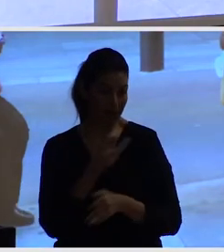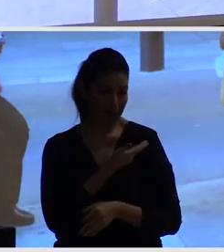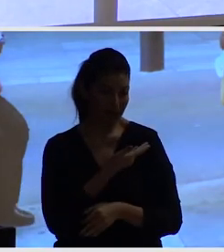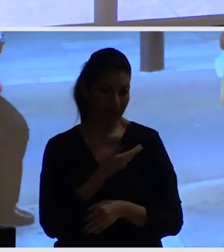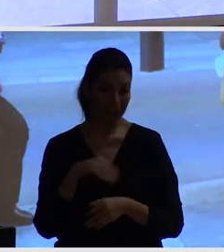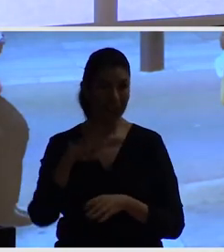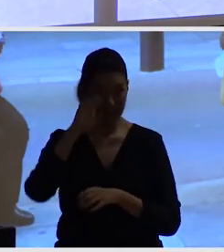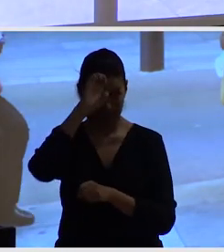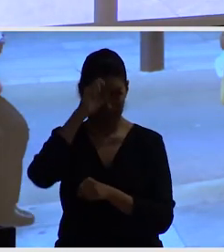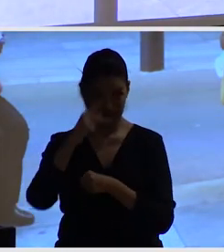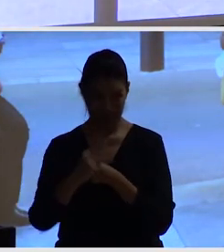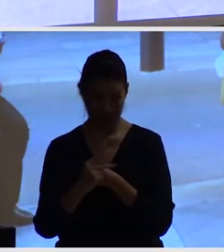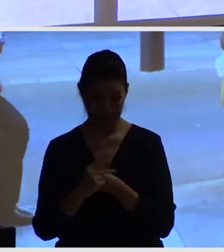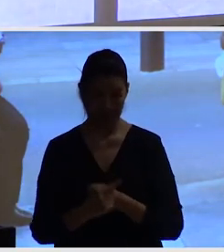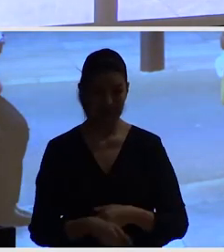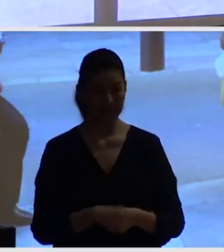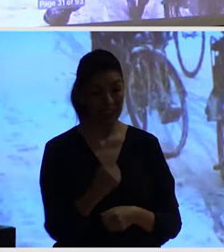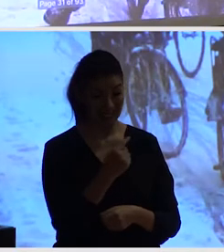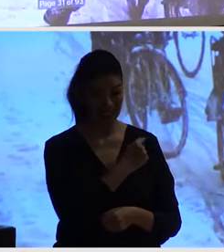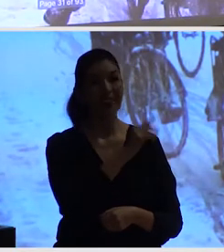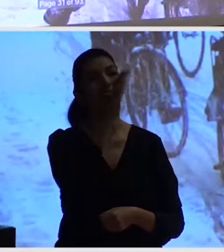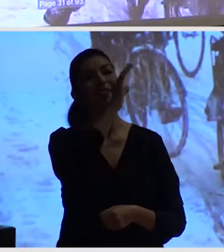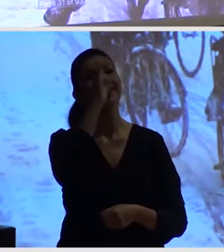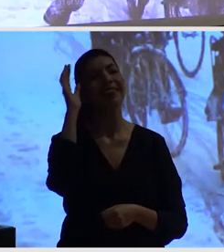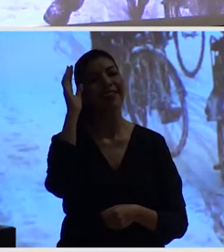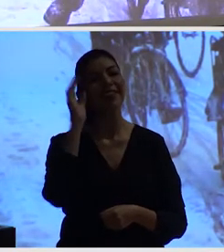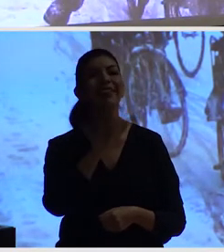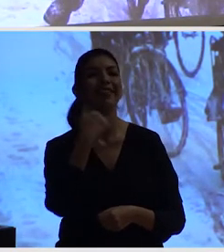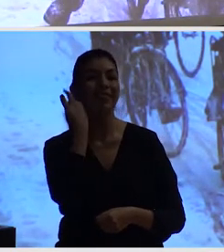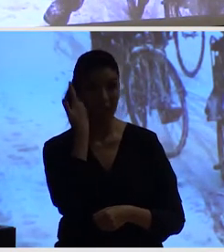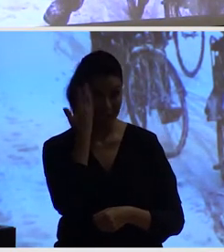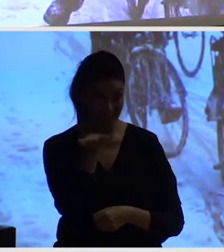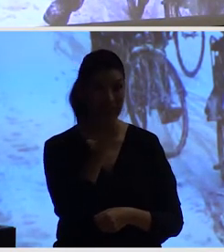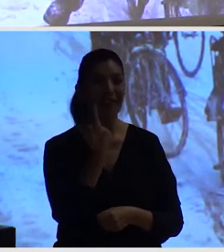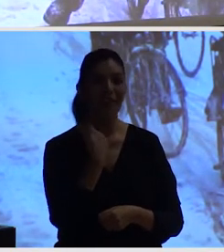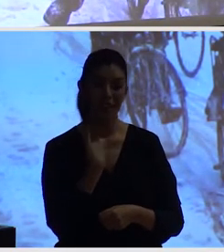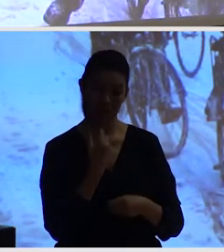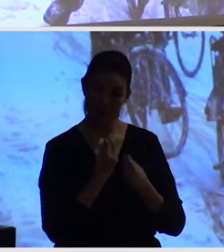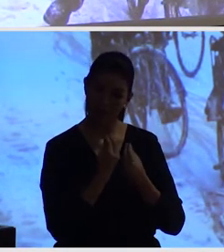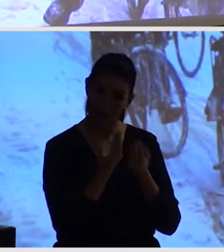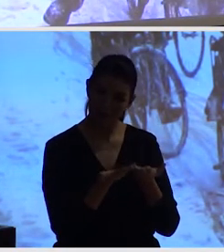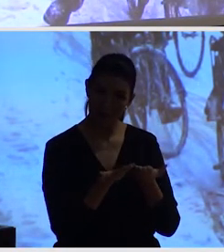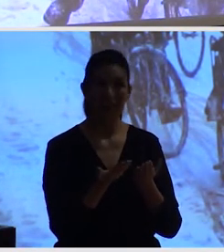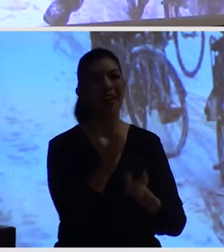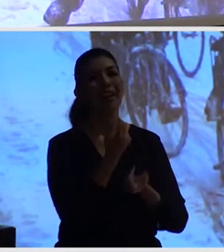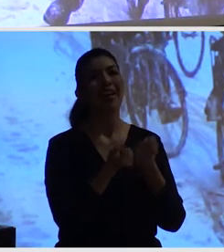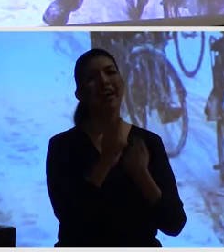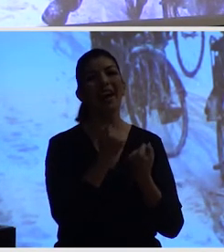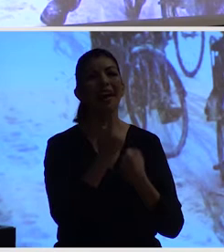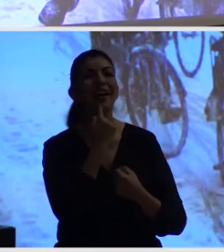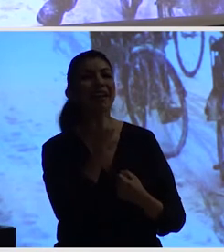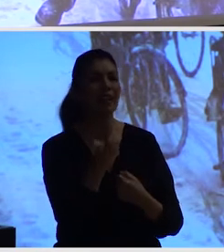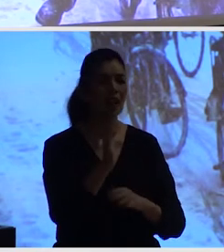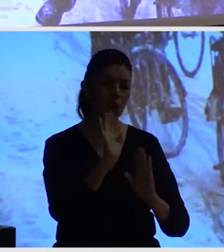Esta foto, si quieres, la comparto para aquellos que dicen no, en mi ciudad la gente no va a